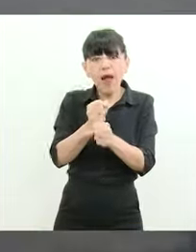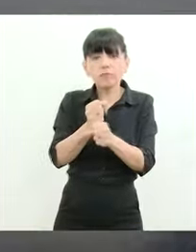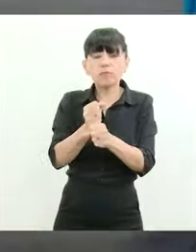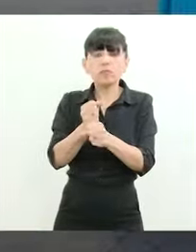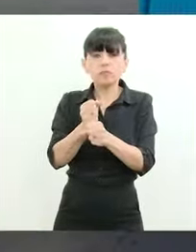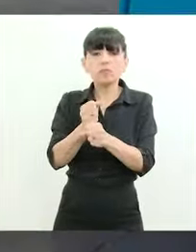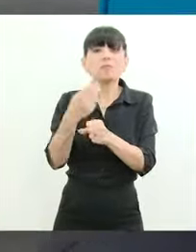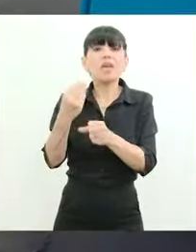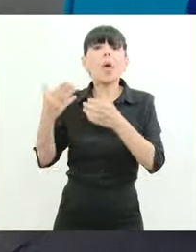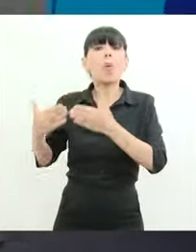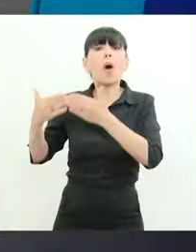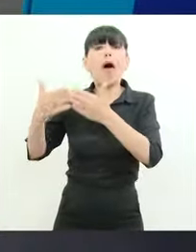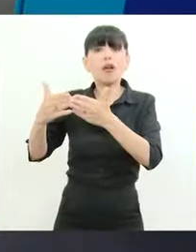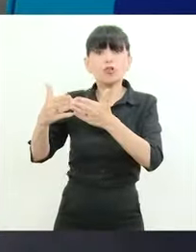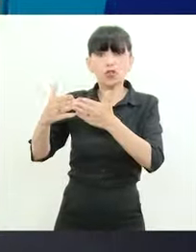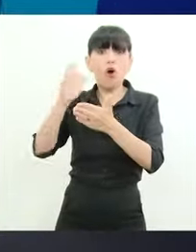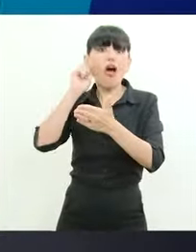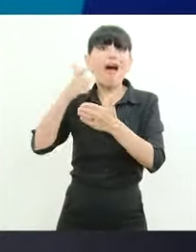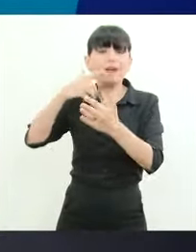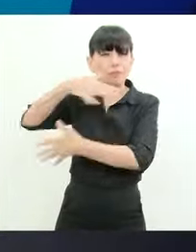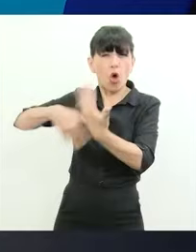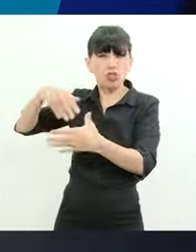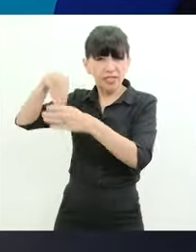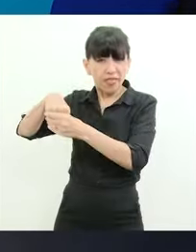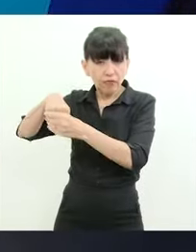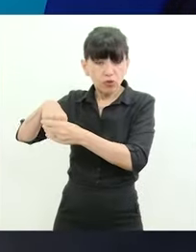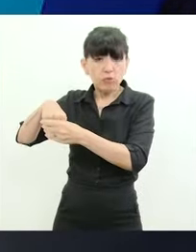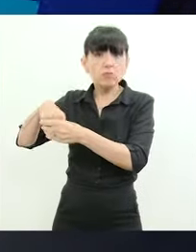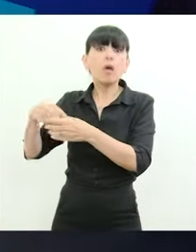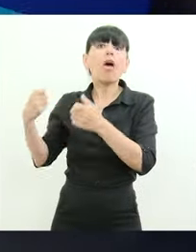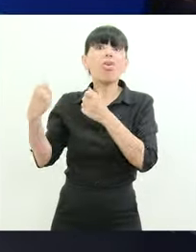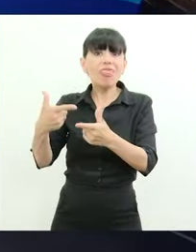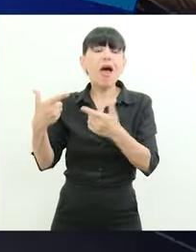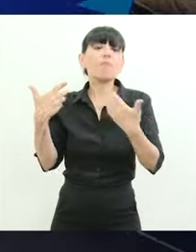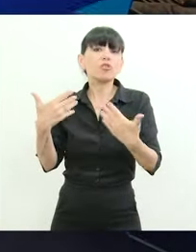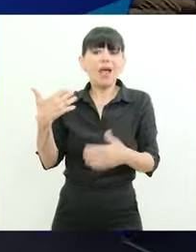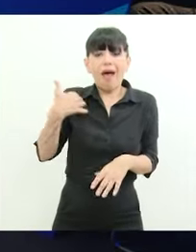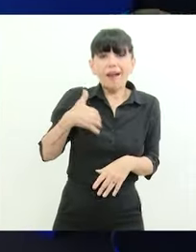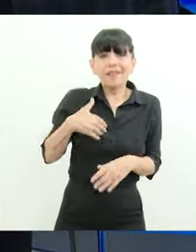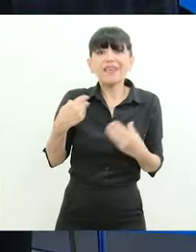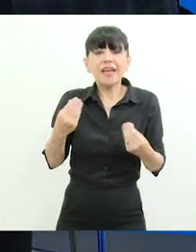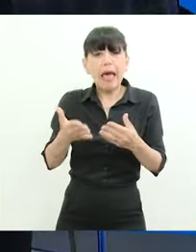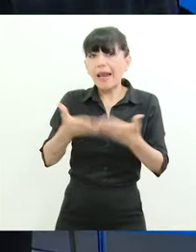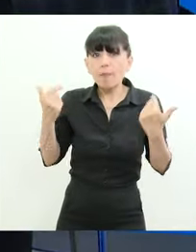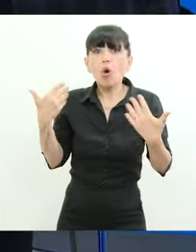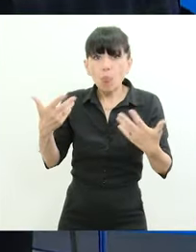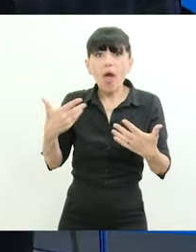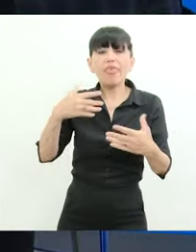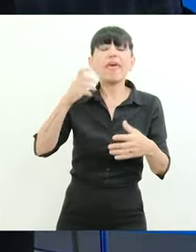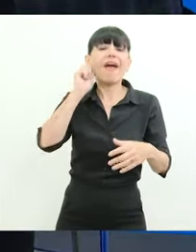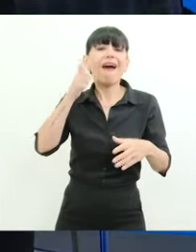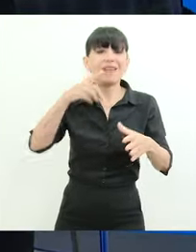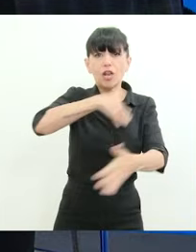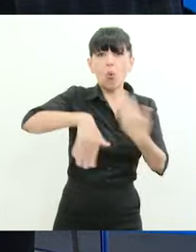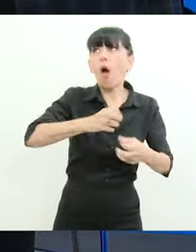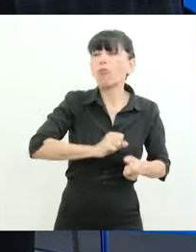los barcos procesadores de gas que habilitan a la Argentina rápidamente a empezar a exportar gas licuado.